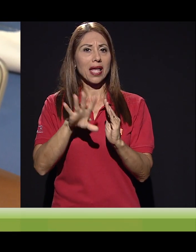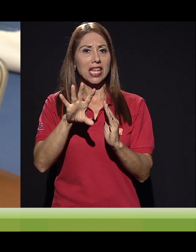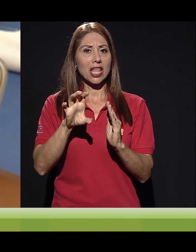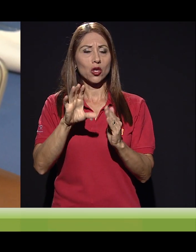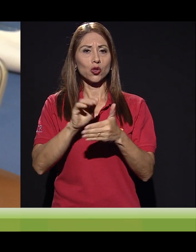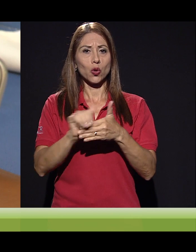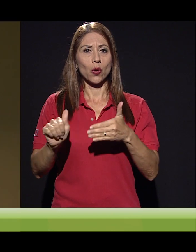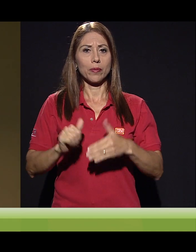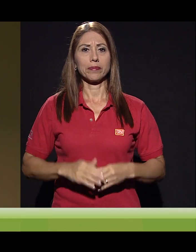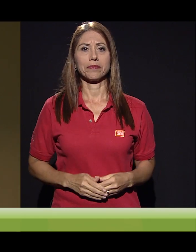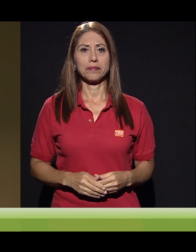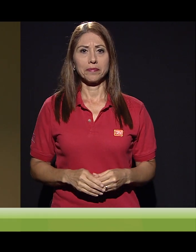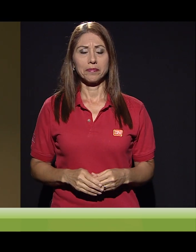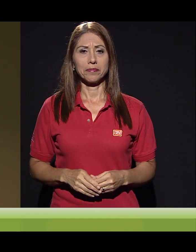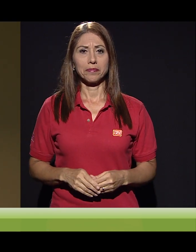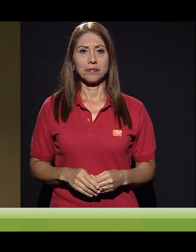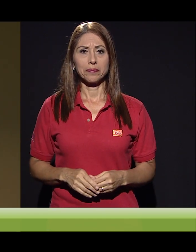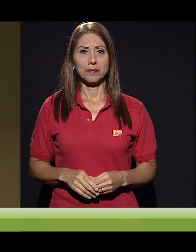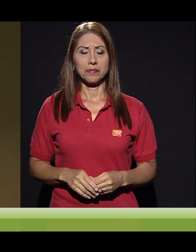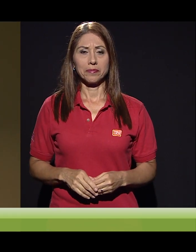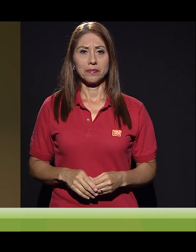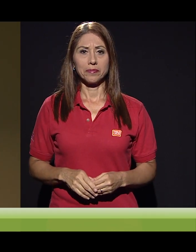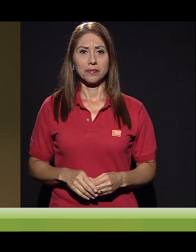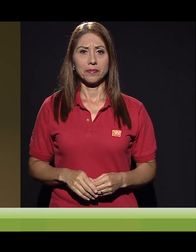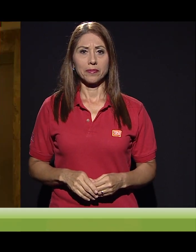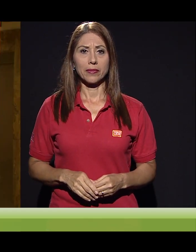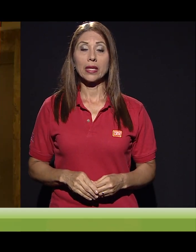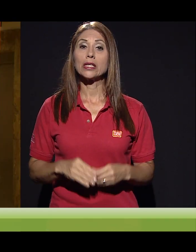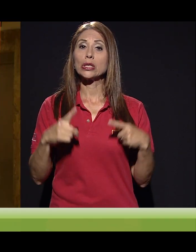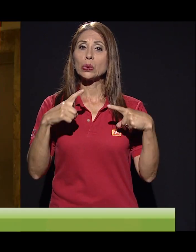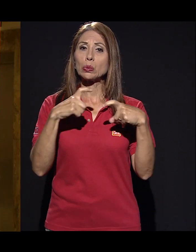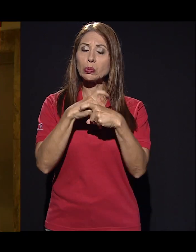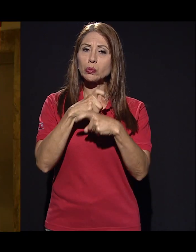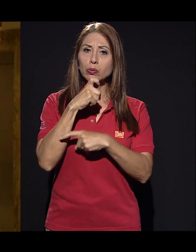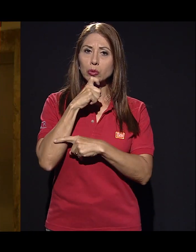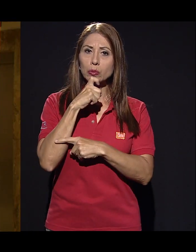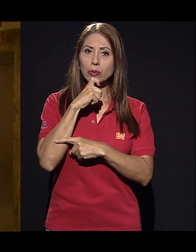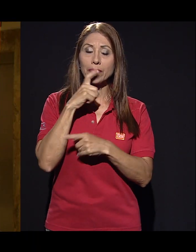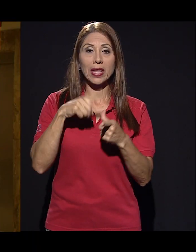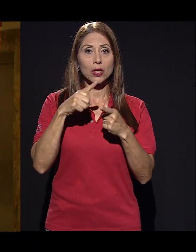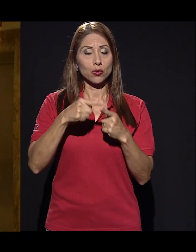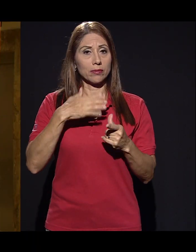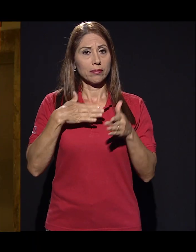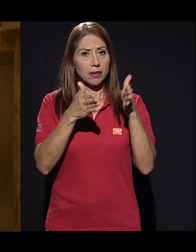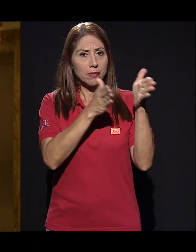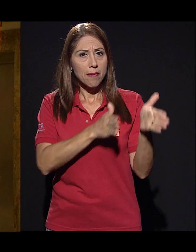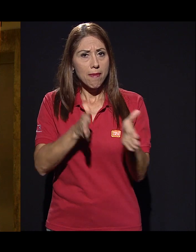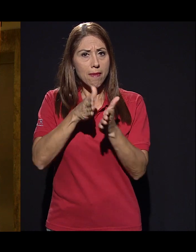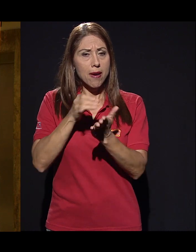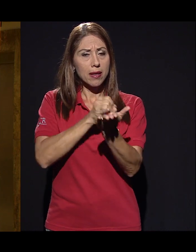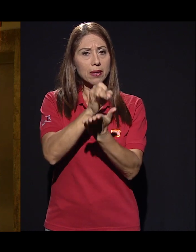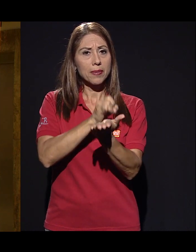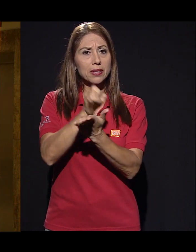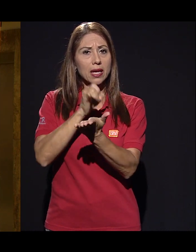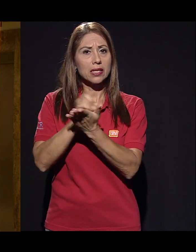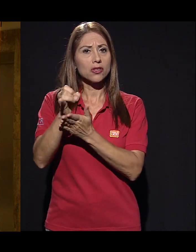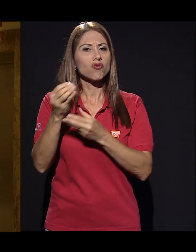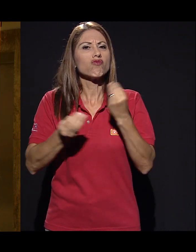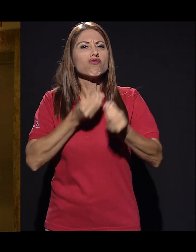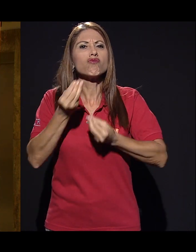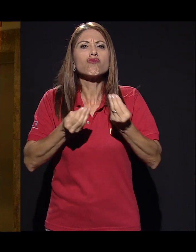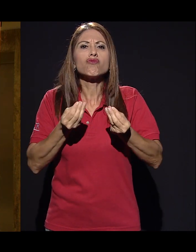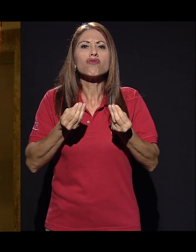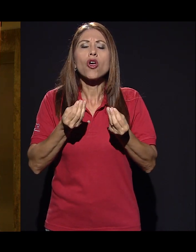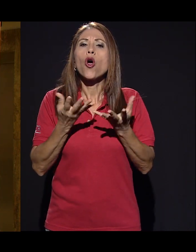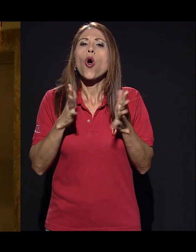3D. Su costo es menor a 500 dólares. Es muy complicado. Entonces, mi plan de investigación es